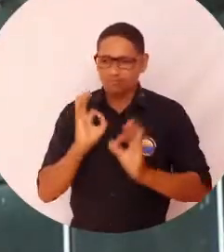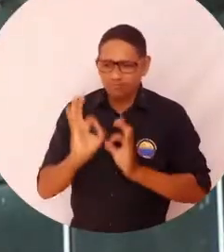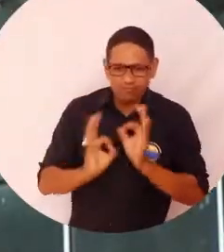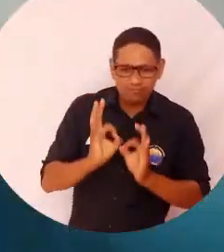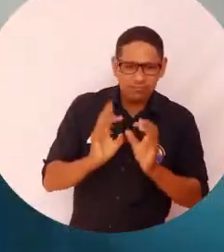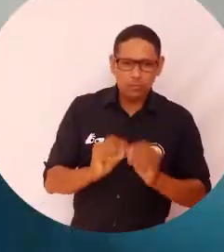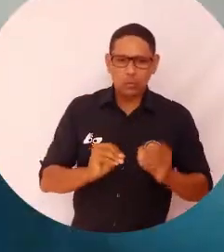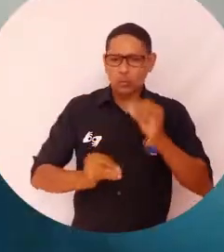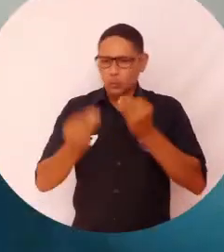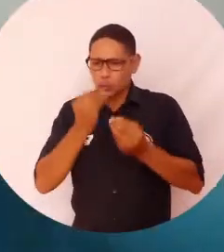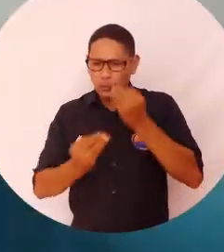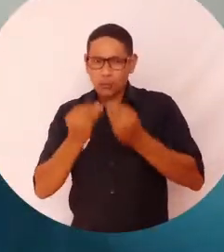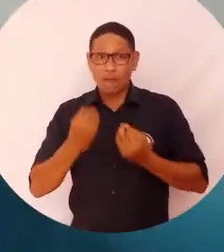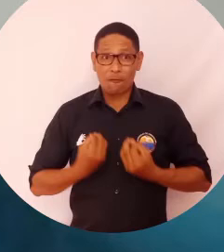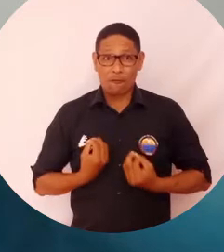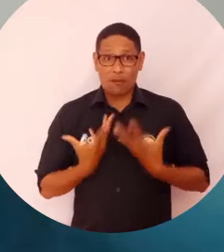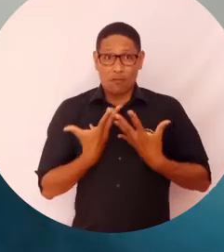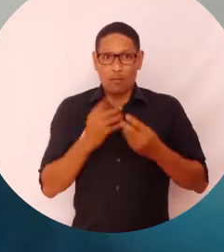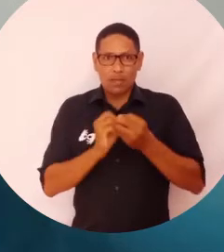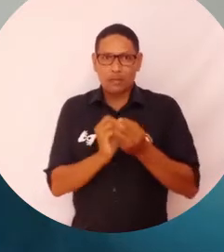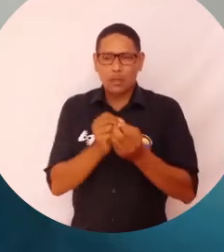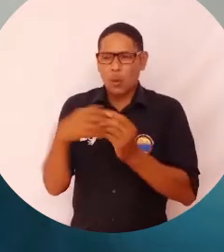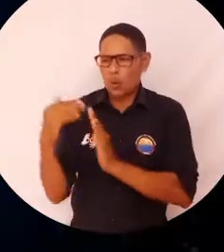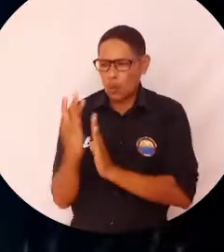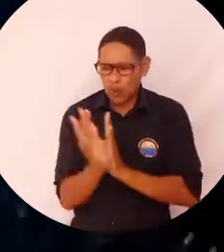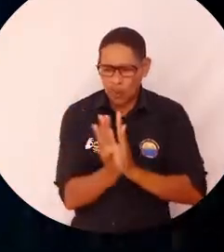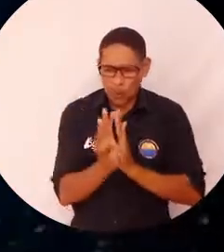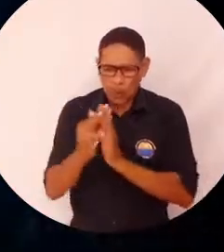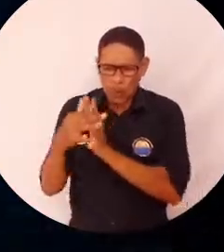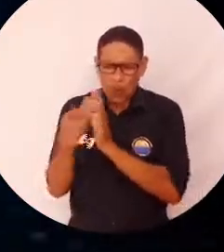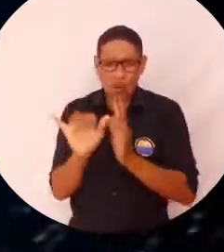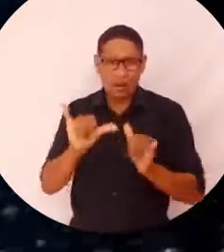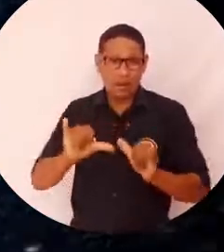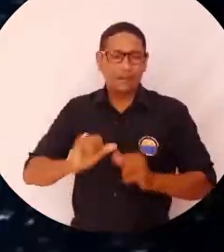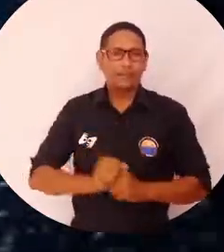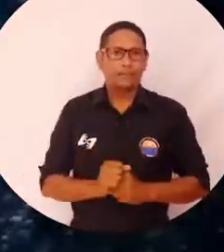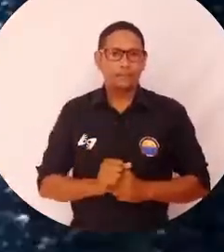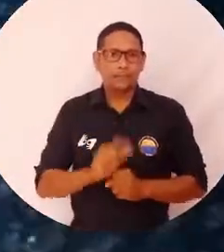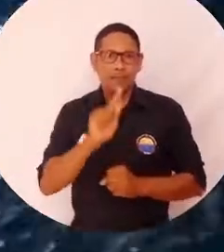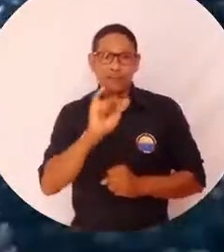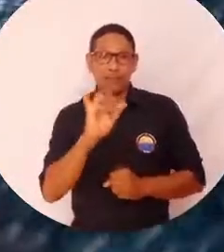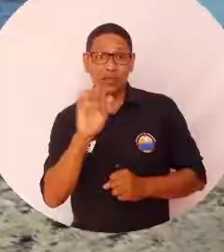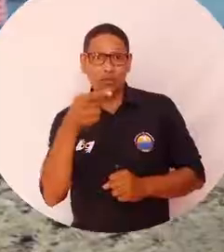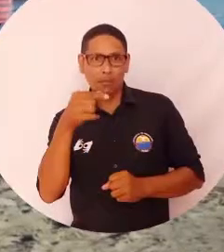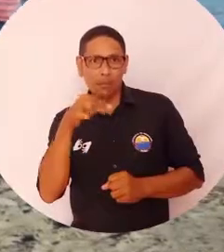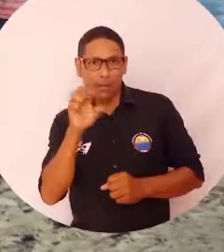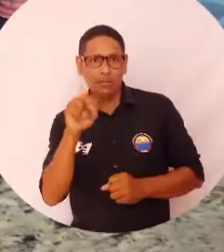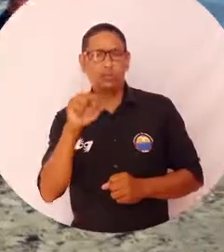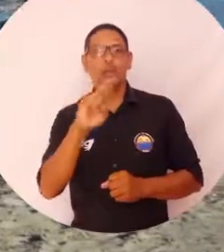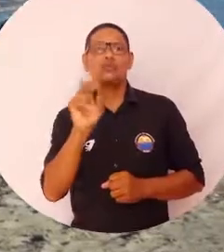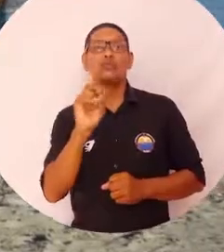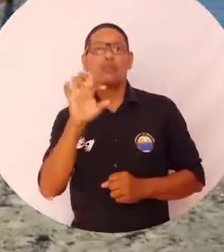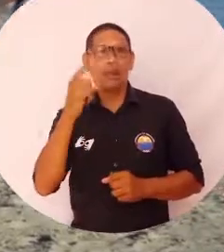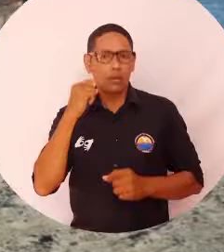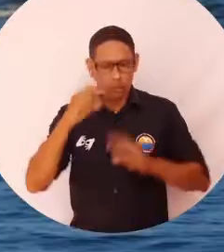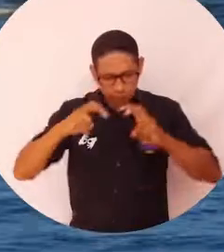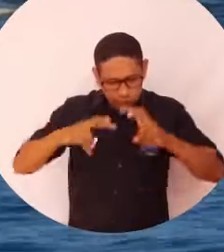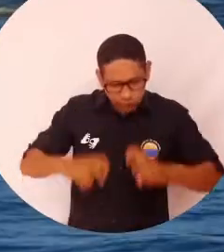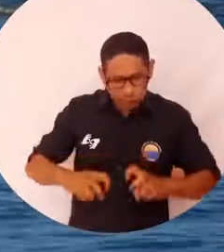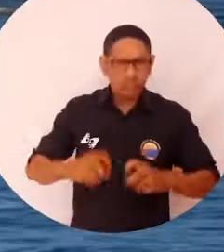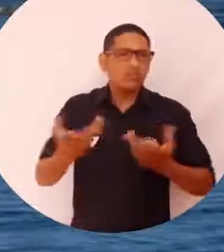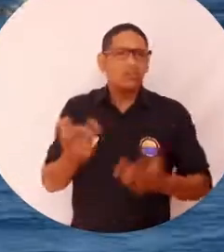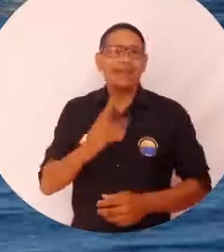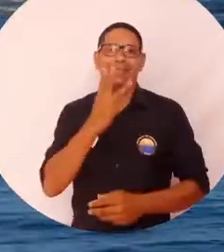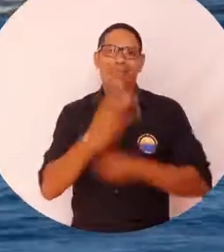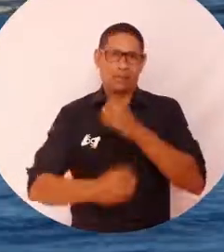sostenimiento de alimento vivo y de microalgas. La investigación sobre producción de fitoplancton y zooplancton durará tres años,